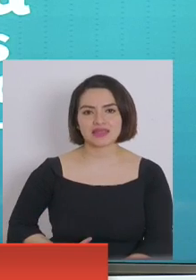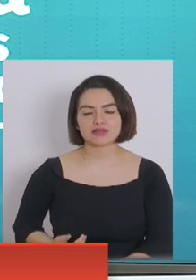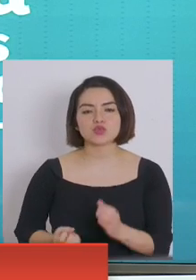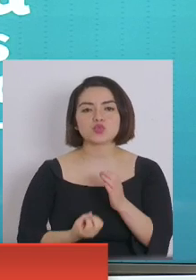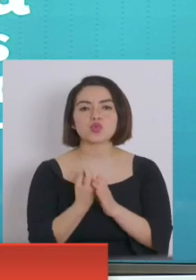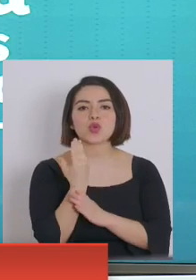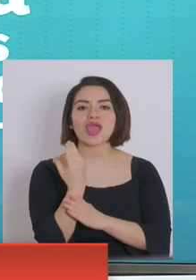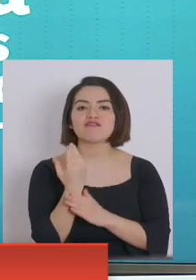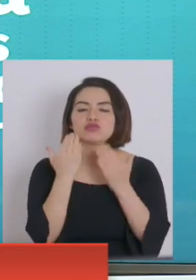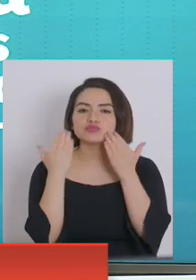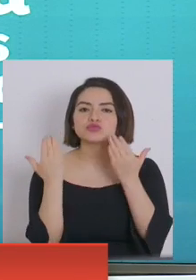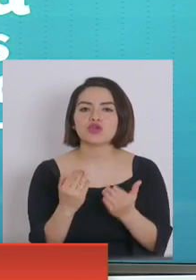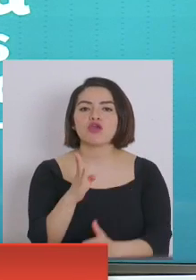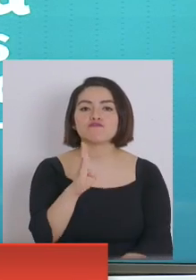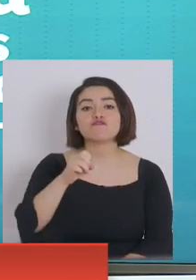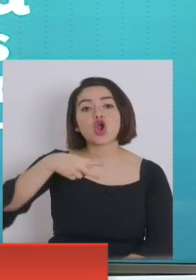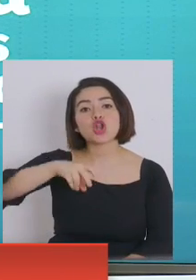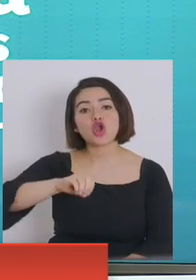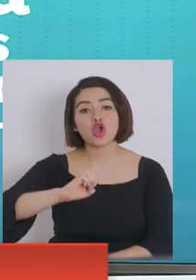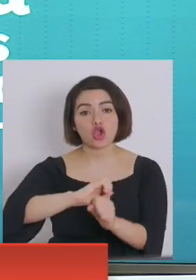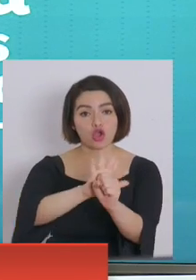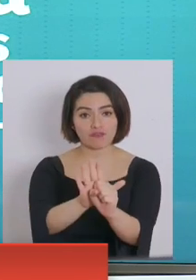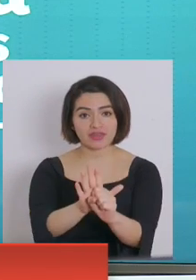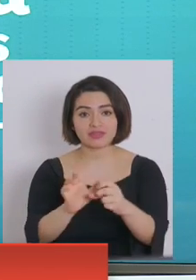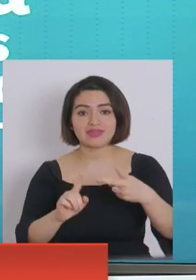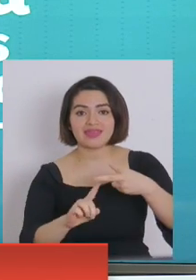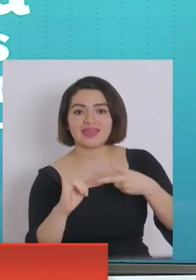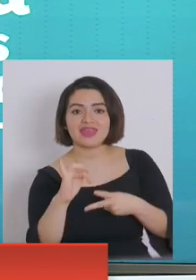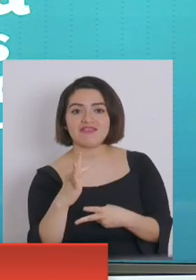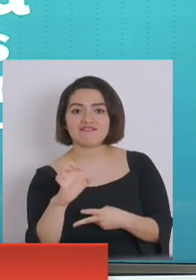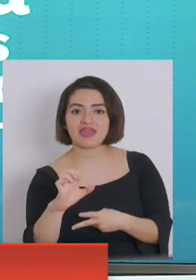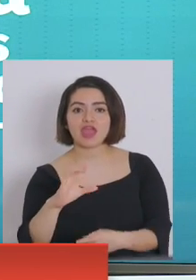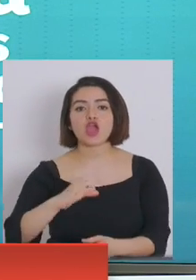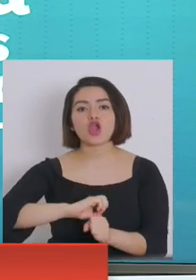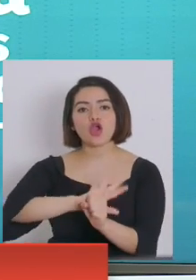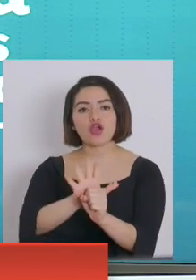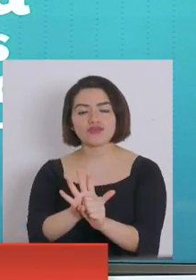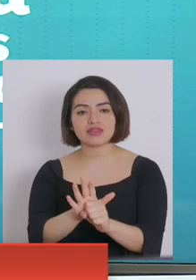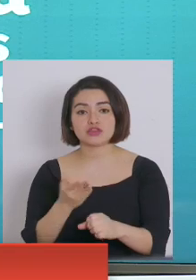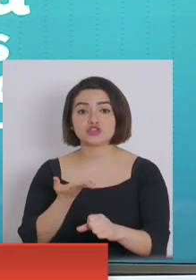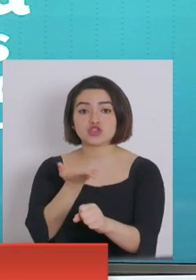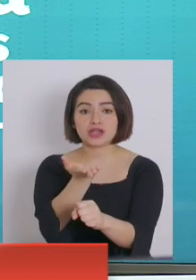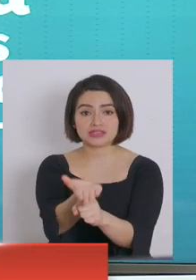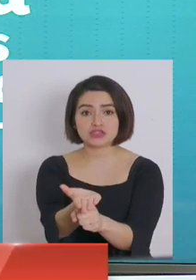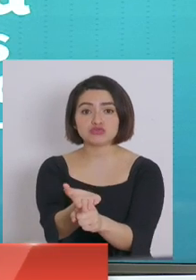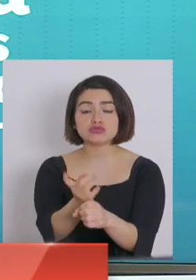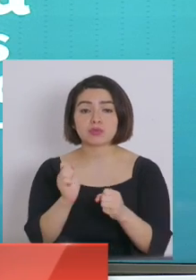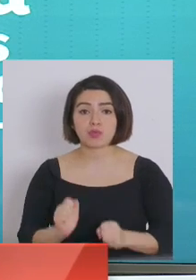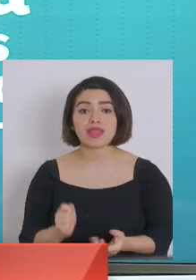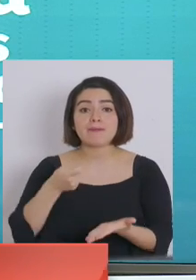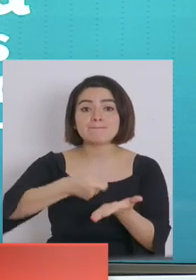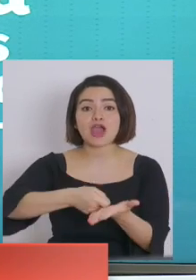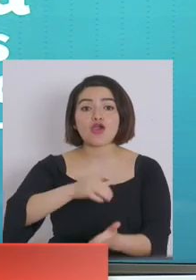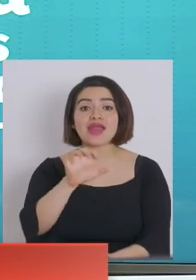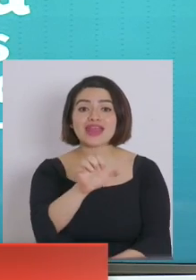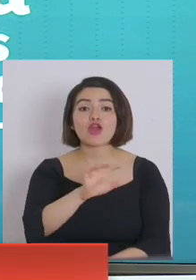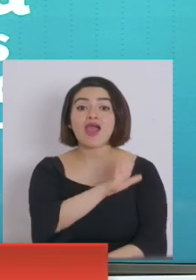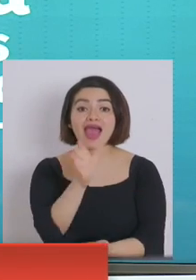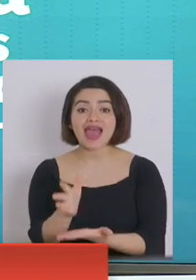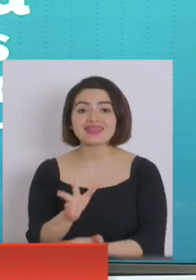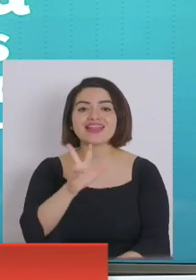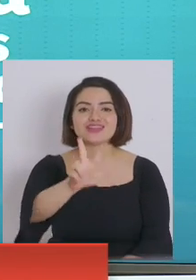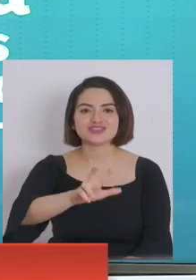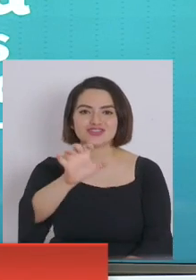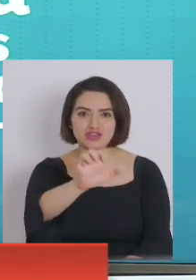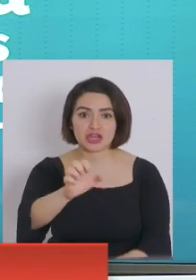Bono COVID e IFE COVID, cuya solicitud está disponible para el pago de enero hasta el 18 de